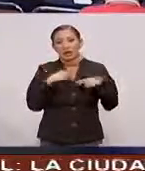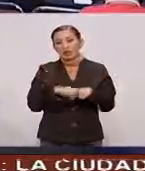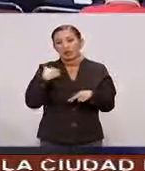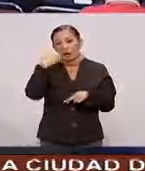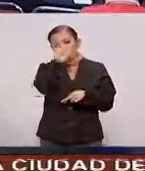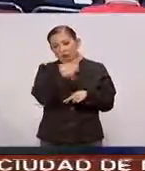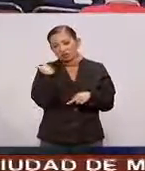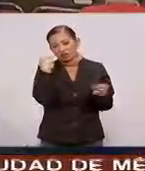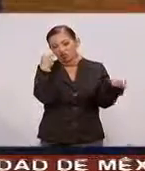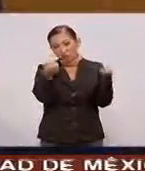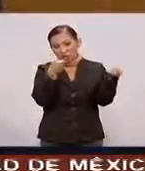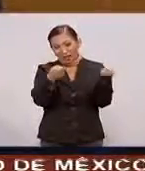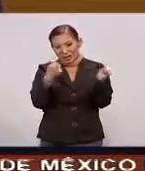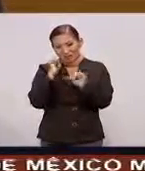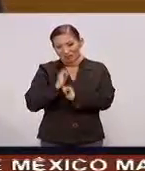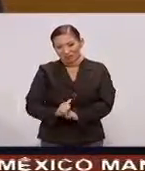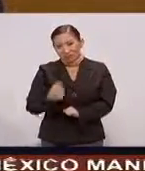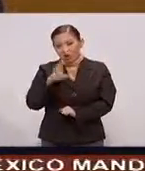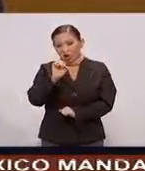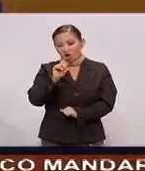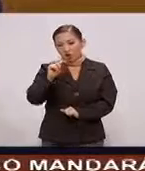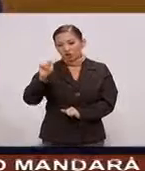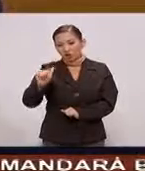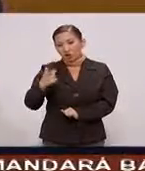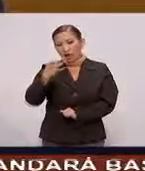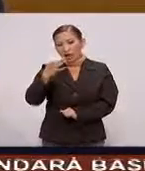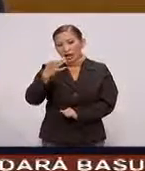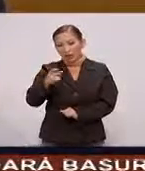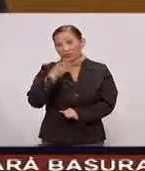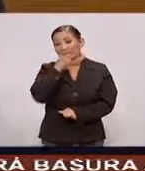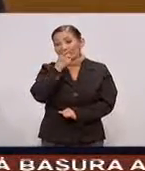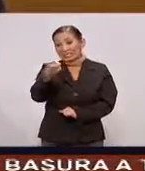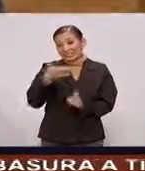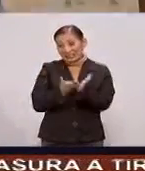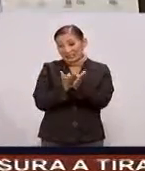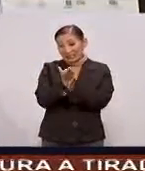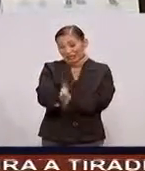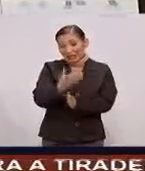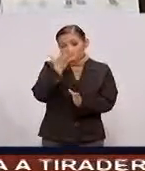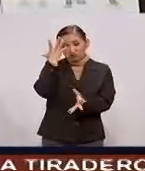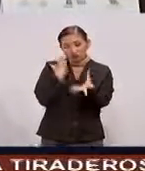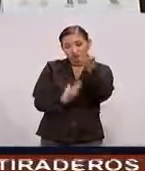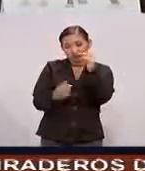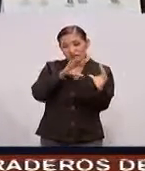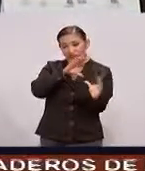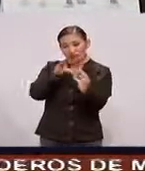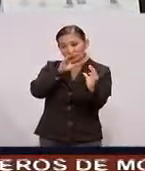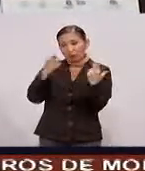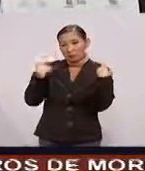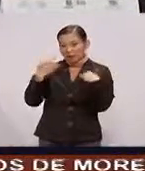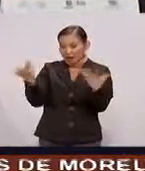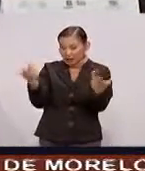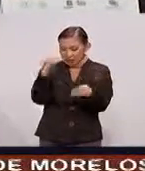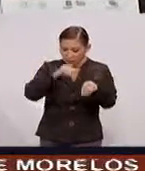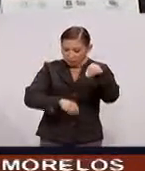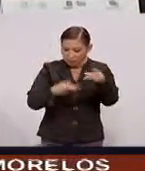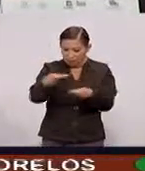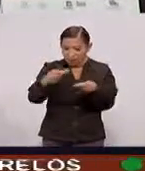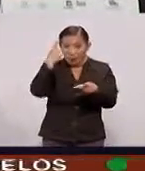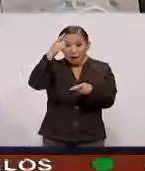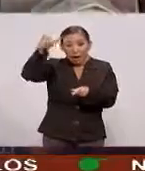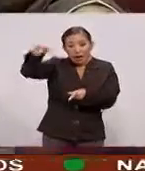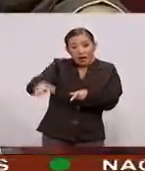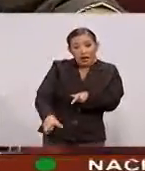Evaluación y coordinación De la SEP Otto Granados Aseguró que la estrategia De capacitación A los maestros Está diseñada Para una